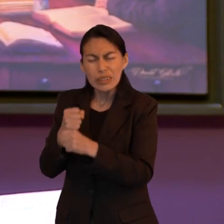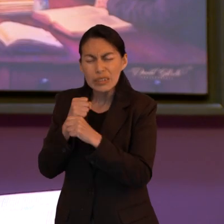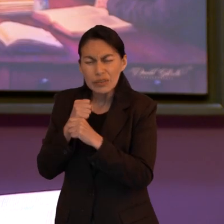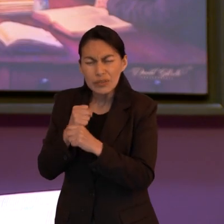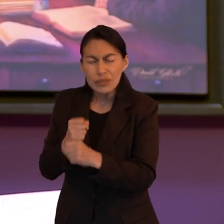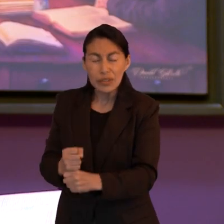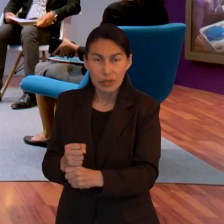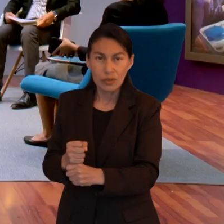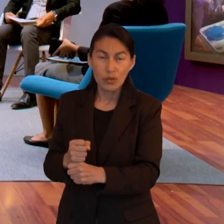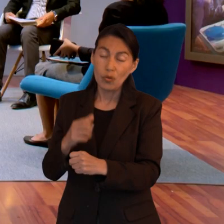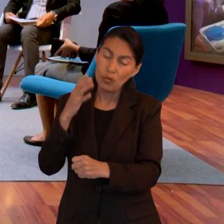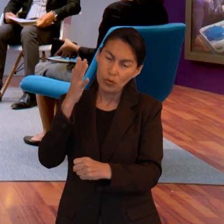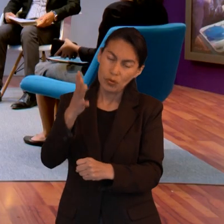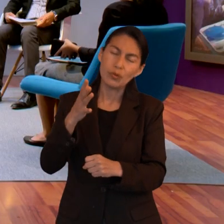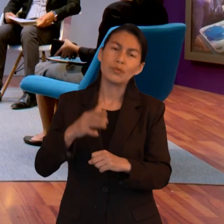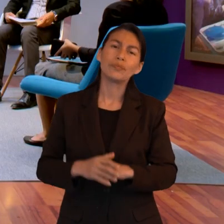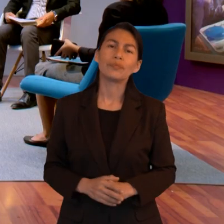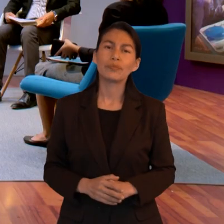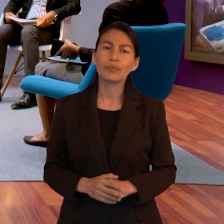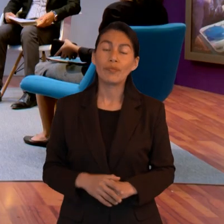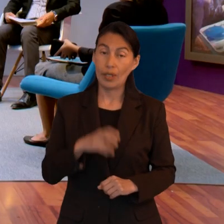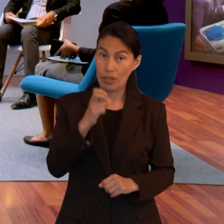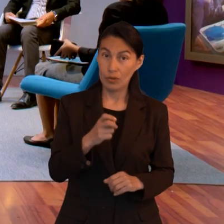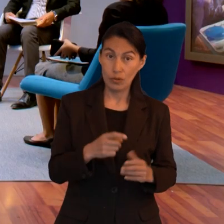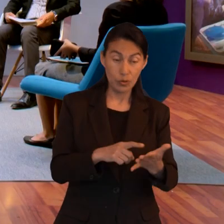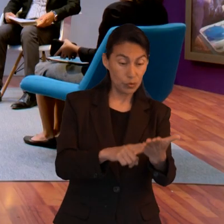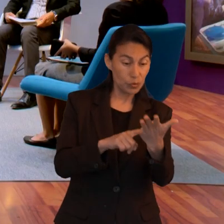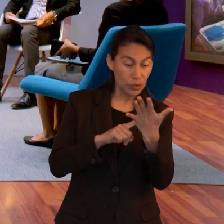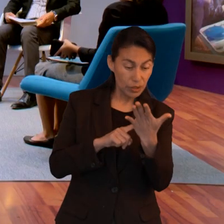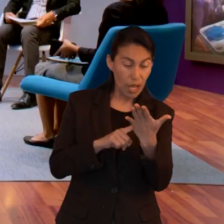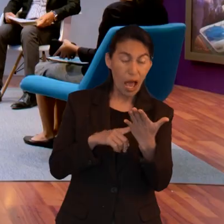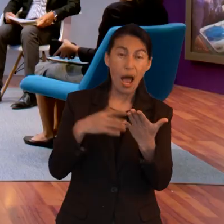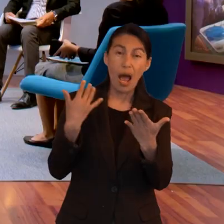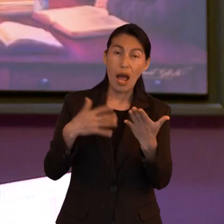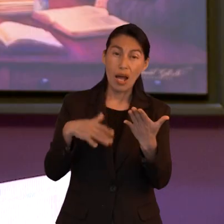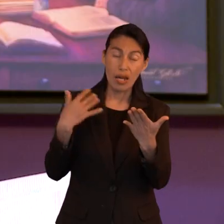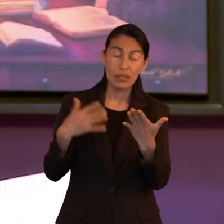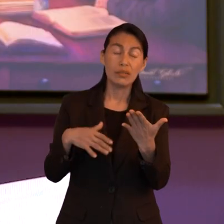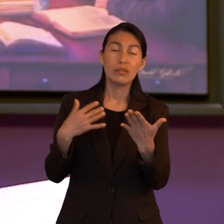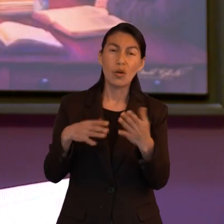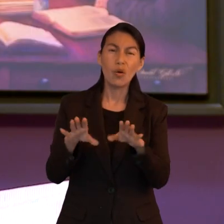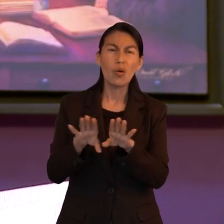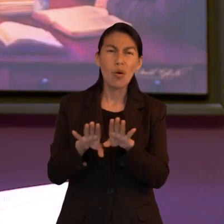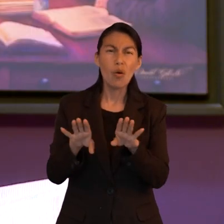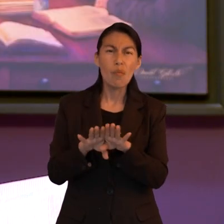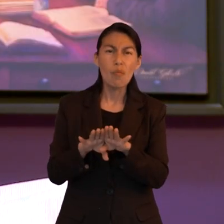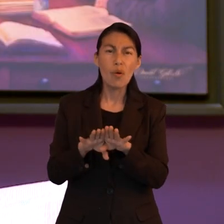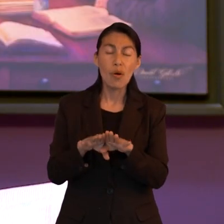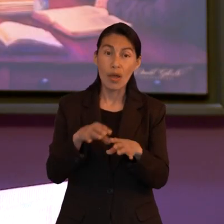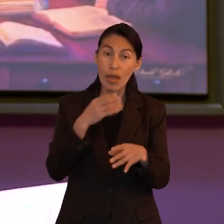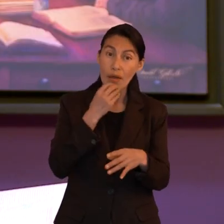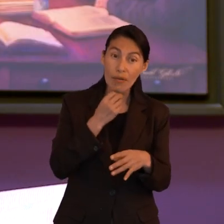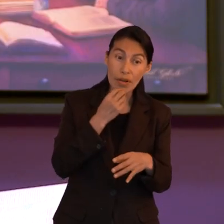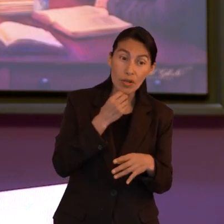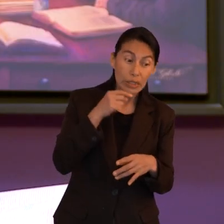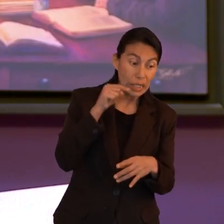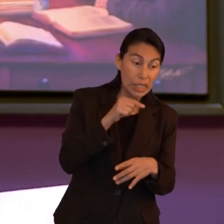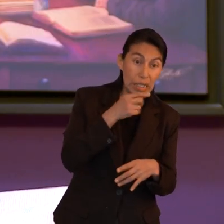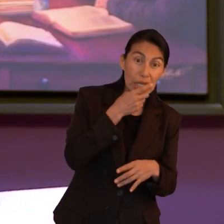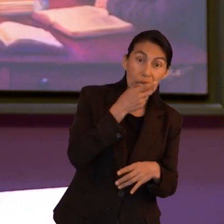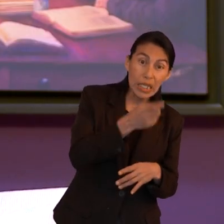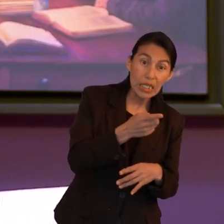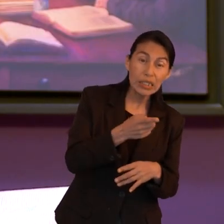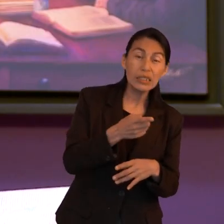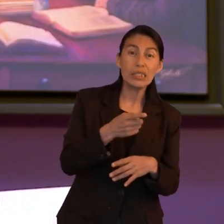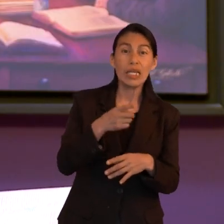no simplemente le pidió qué hacer en un sacrificio sino que era como una pintura un cuadro de lo que iba a suceder con Jesús.